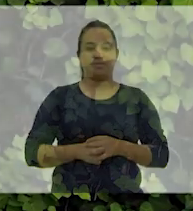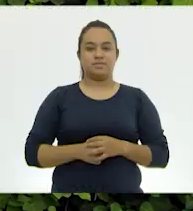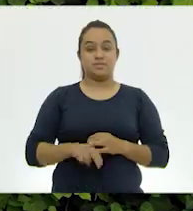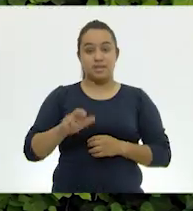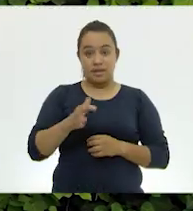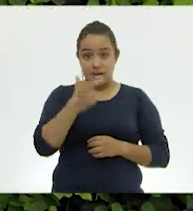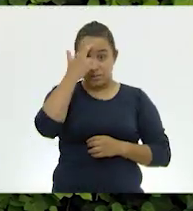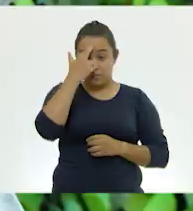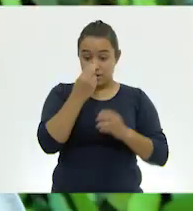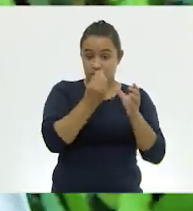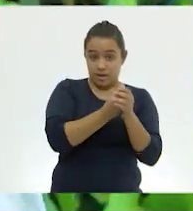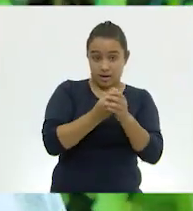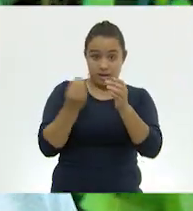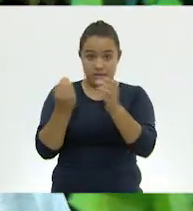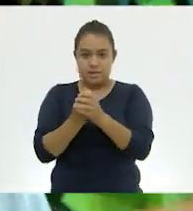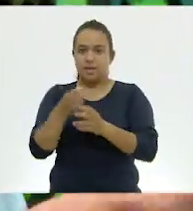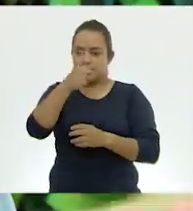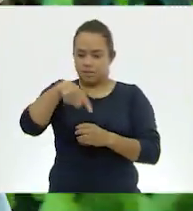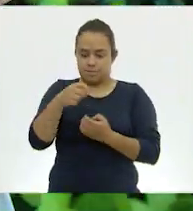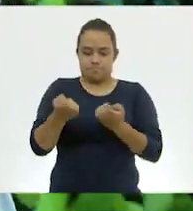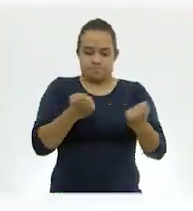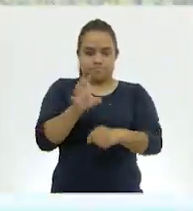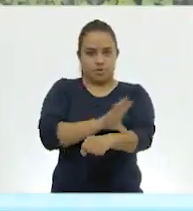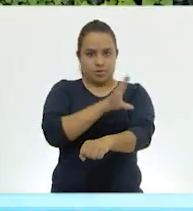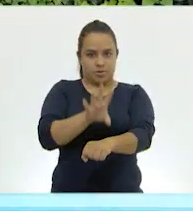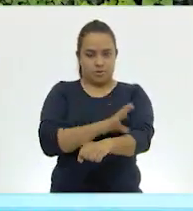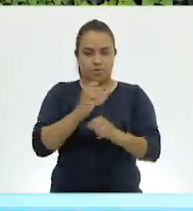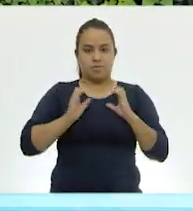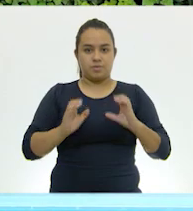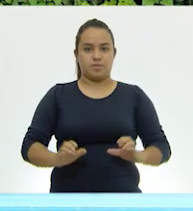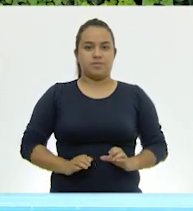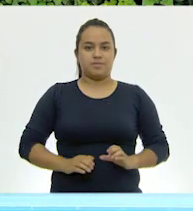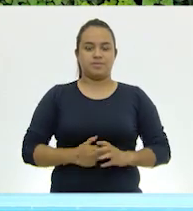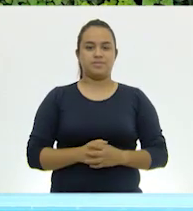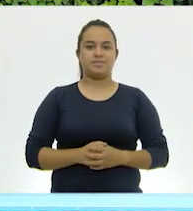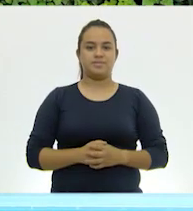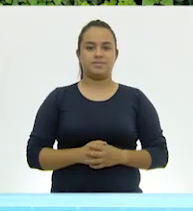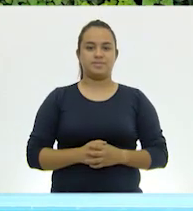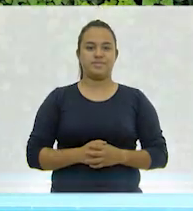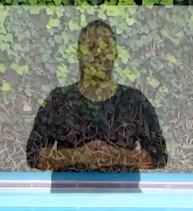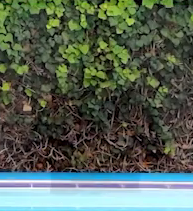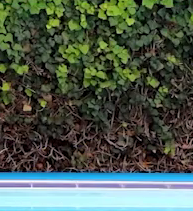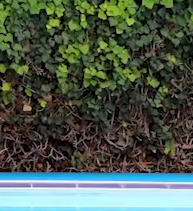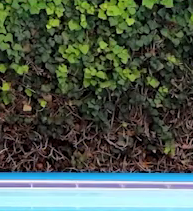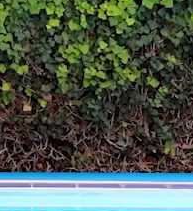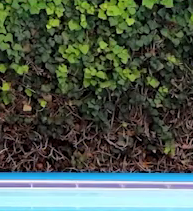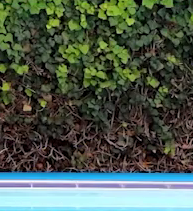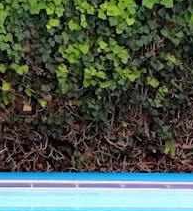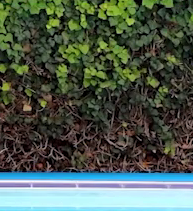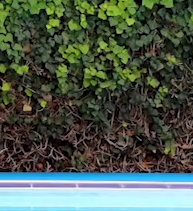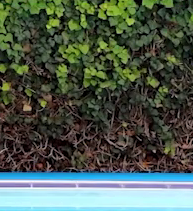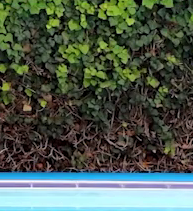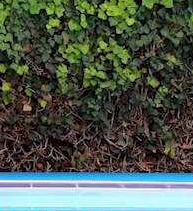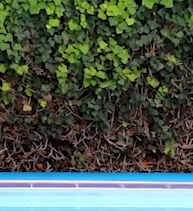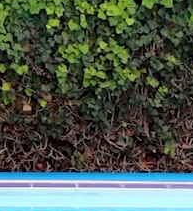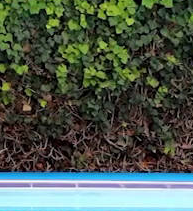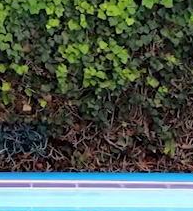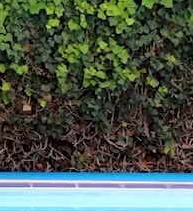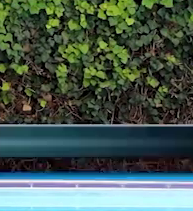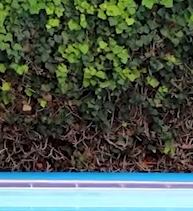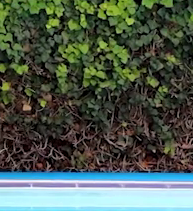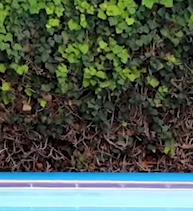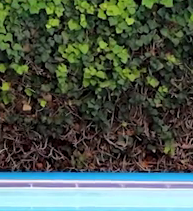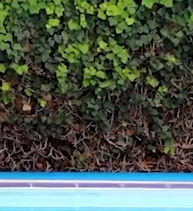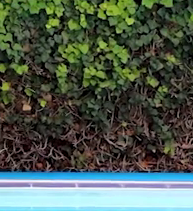Recuerda, entre clase y clase, activa tu cuerpo. Vamos a trabajar un ejercicio de coordinación que se llama Caperuza. Vamos a levantar nuestra